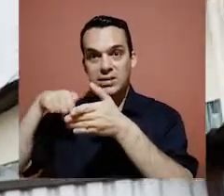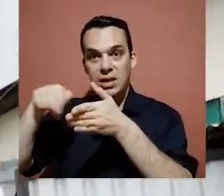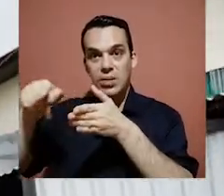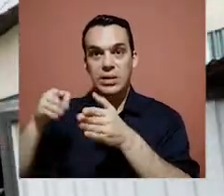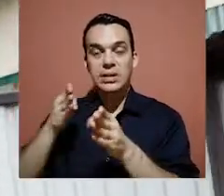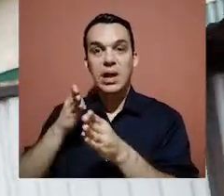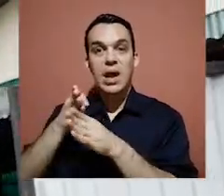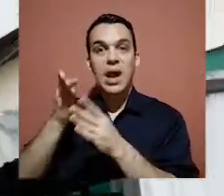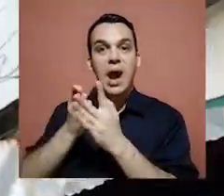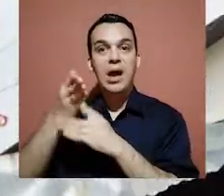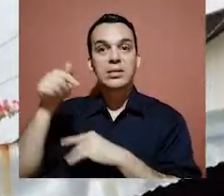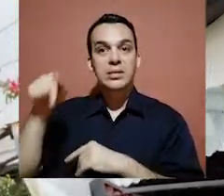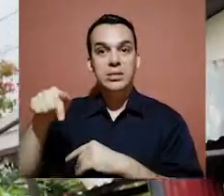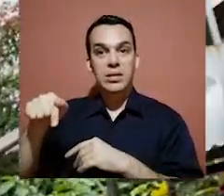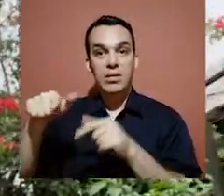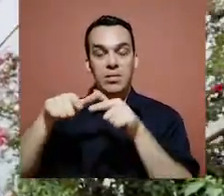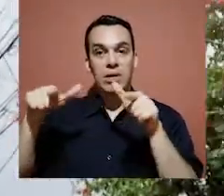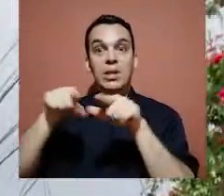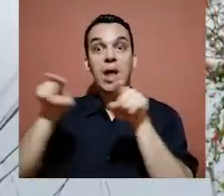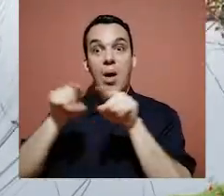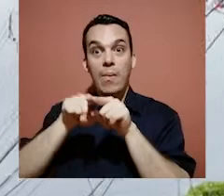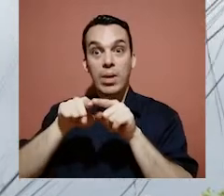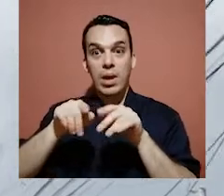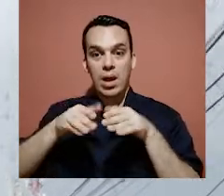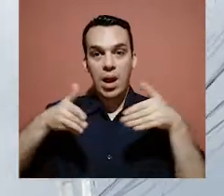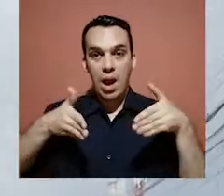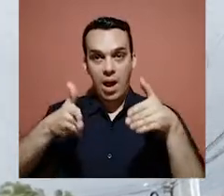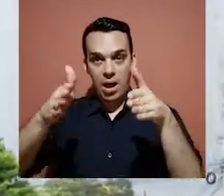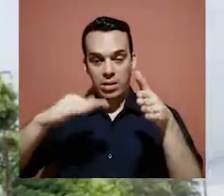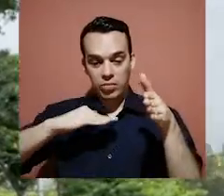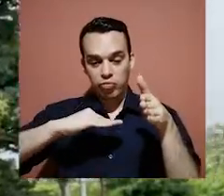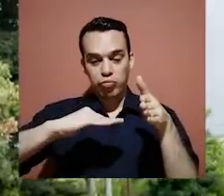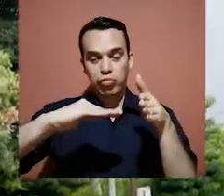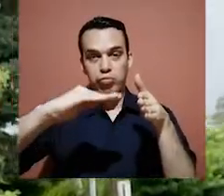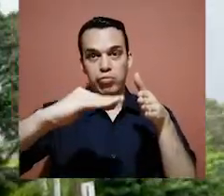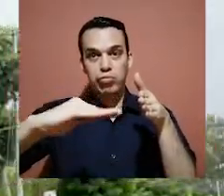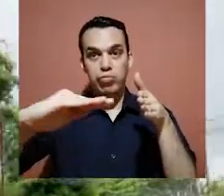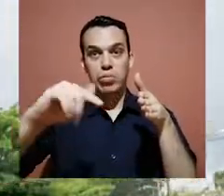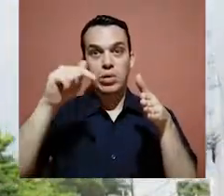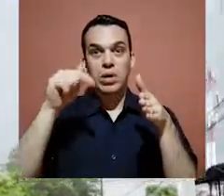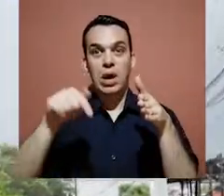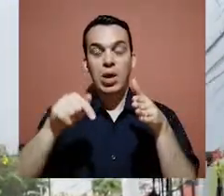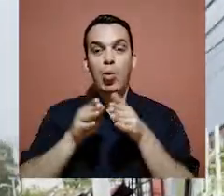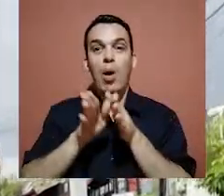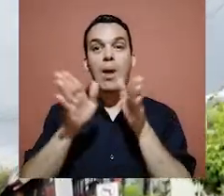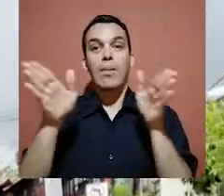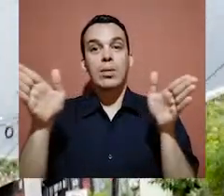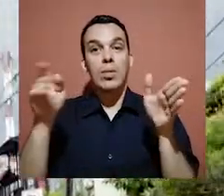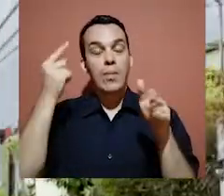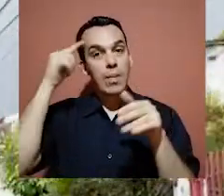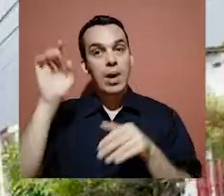accesibilidad en la zona. Y al mismo tiempo se hizo todo el levantamiento de la estructura del pavimento de la carretera y una ampliación